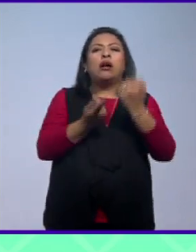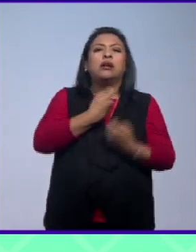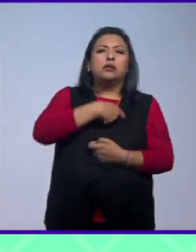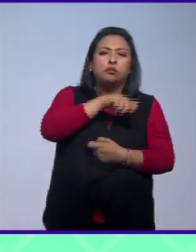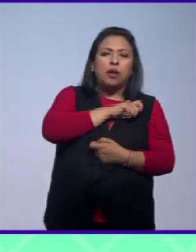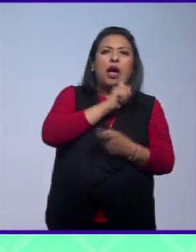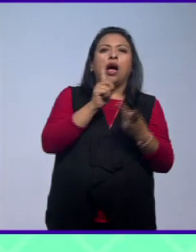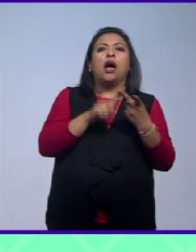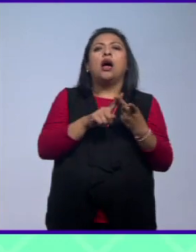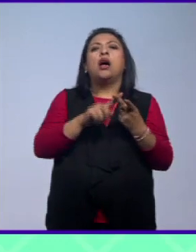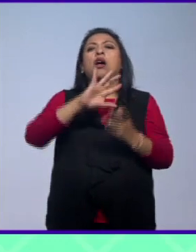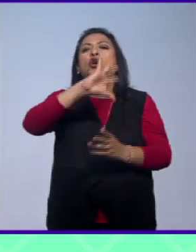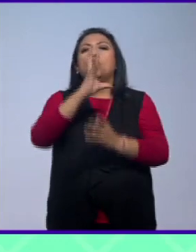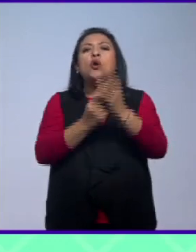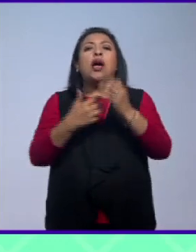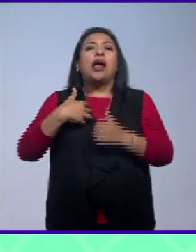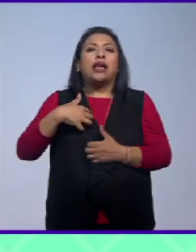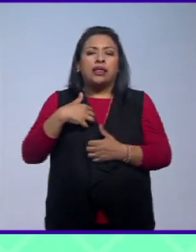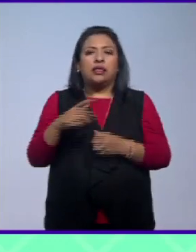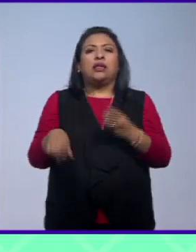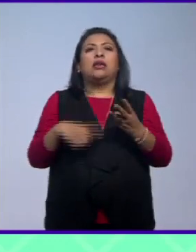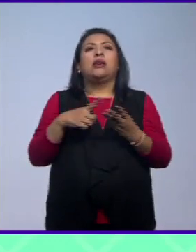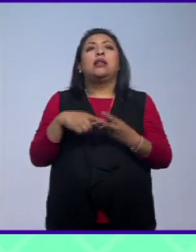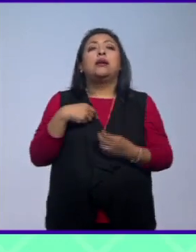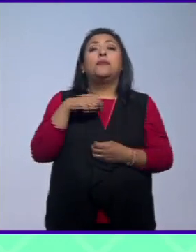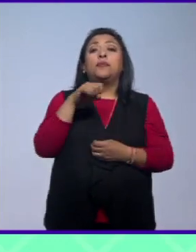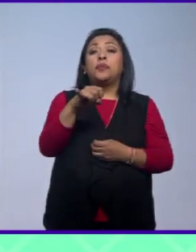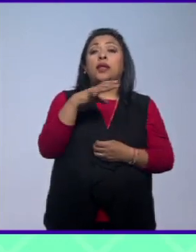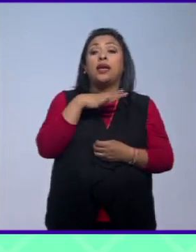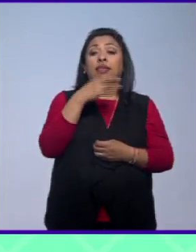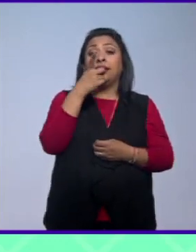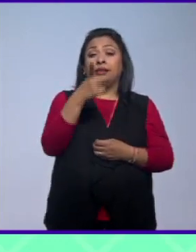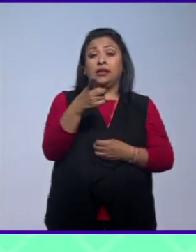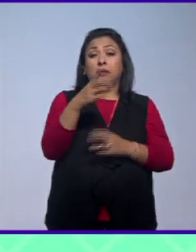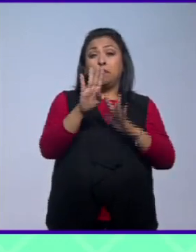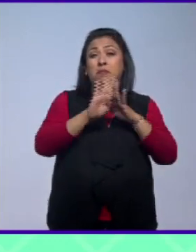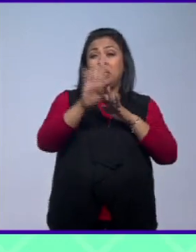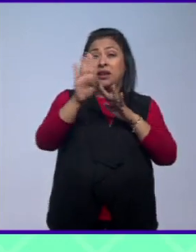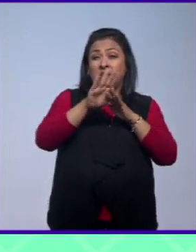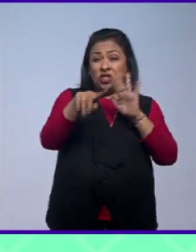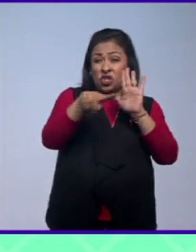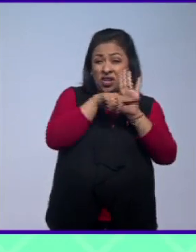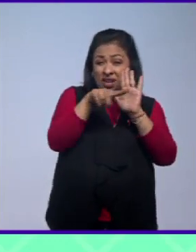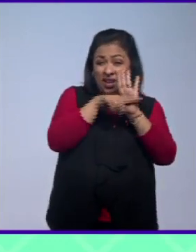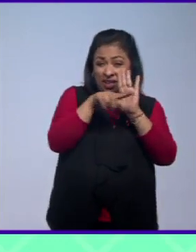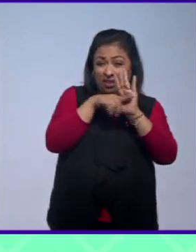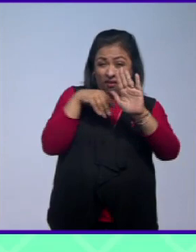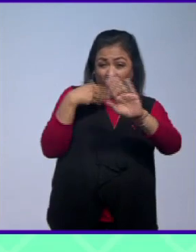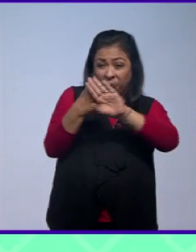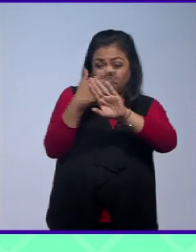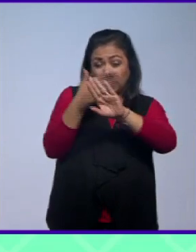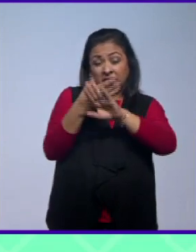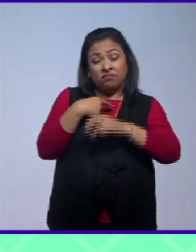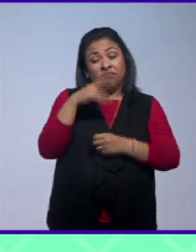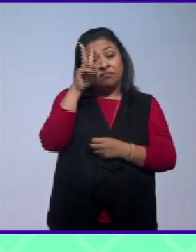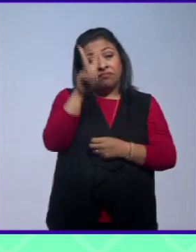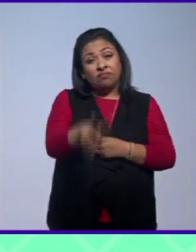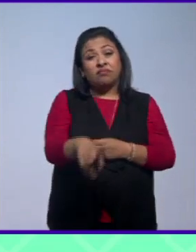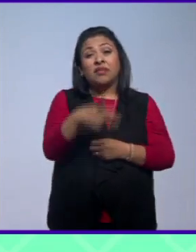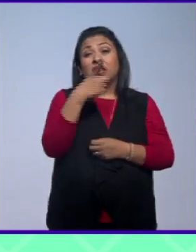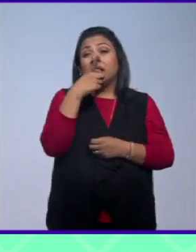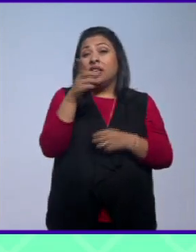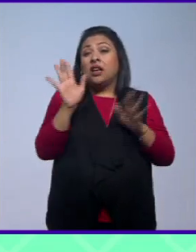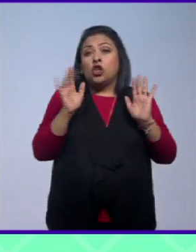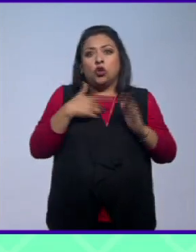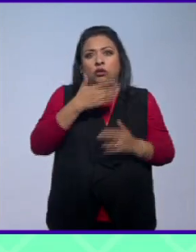lo mismo sucedió con el exilio argentino es decir que la migración es negativa o que hace daño la verdad es que es hablar sin